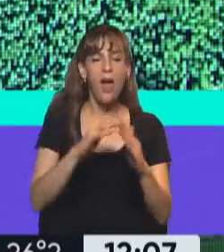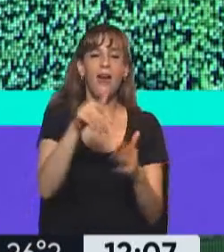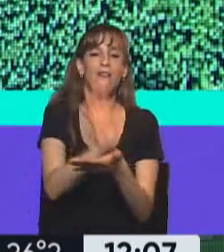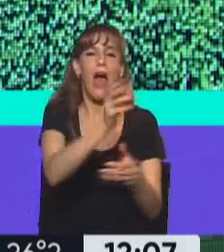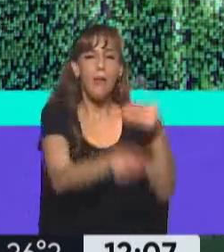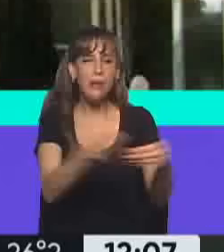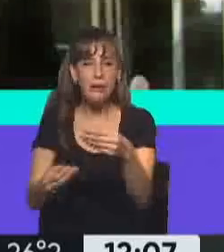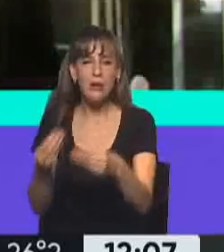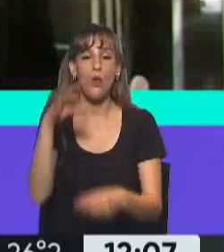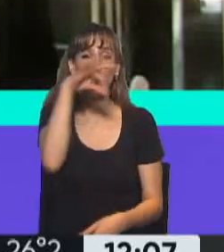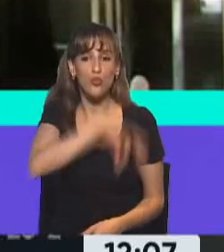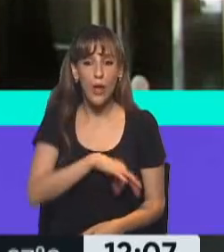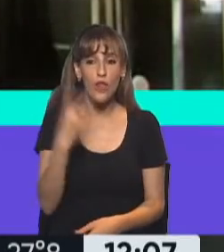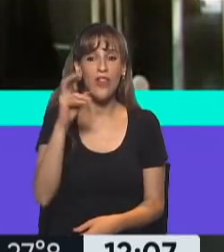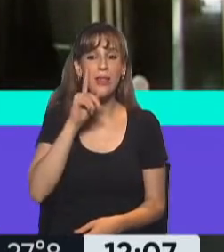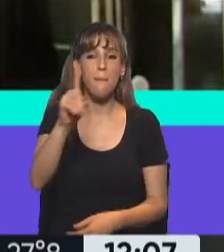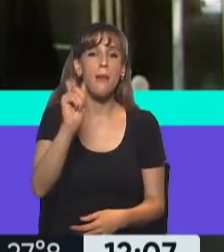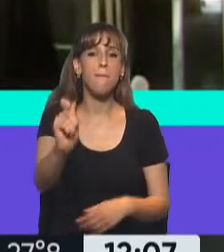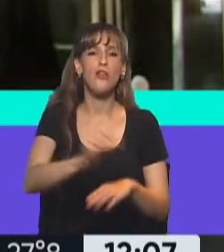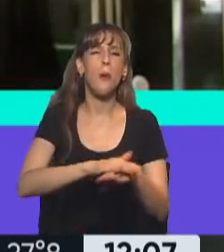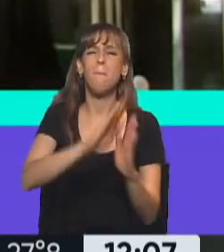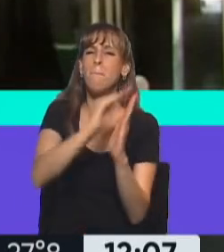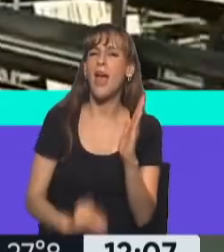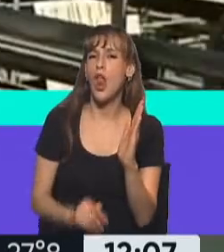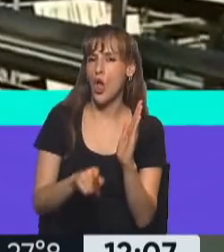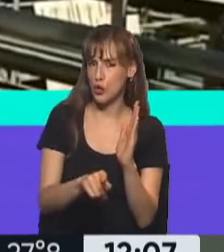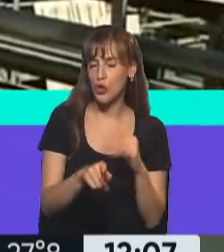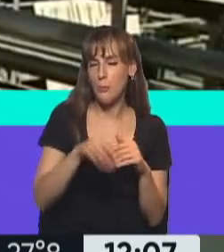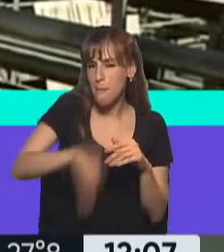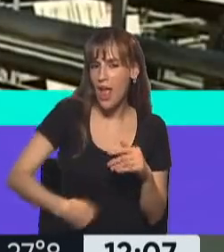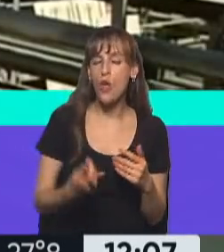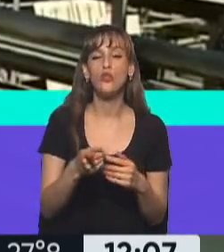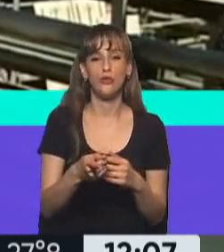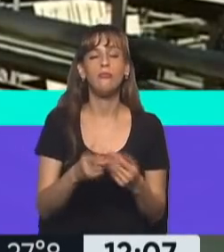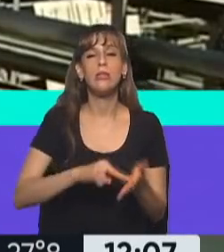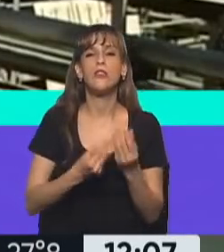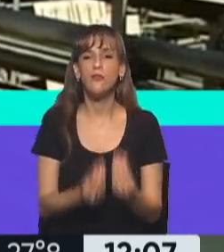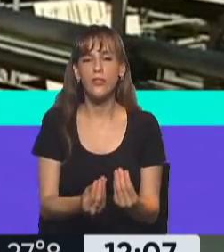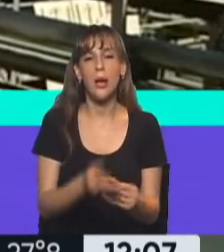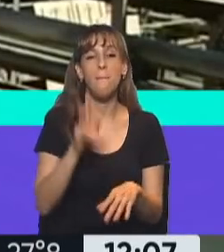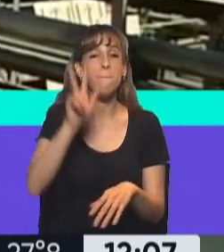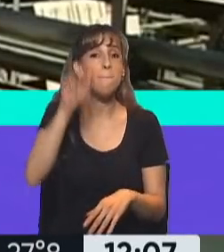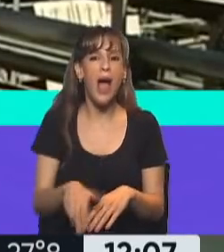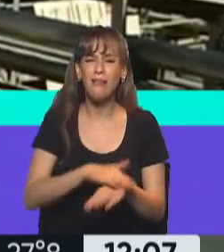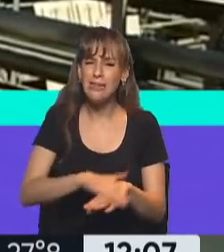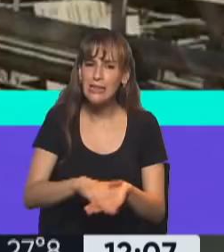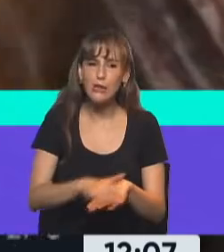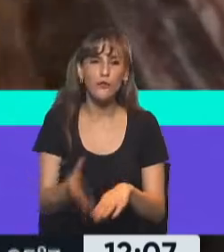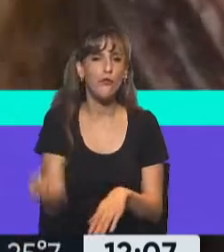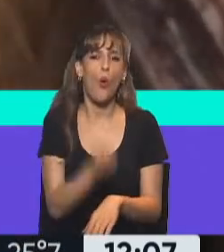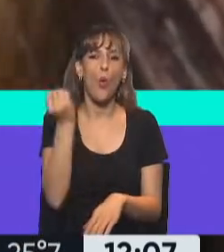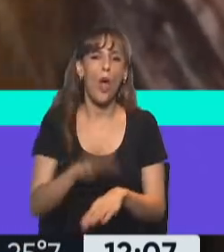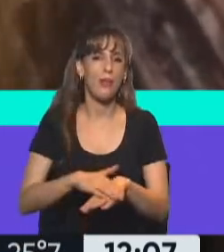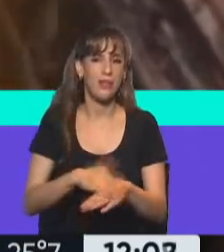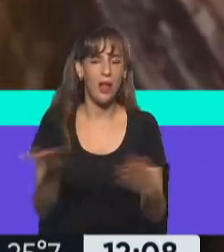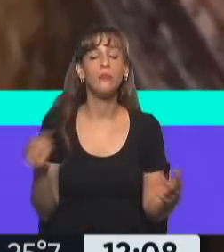de 20.000 pesos y el pan ahí es un consumo social, 90 kilos per cápita de pan estamos consumiendo. Y estamos hablando del kilo